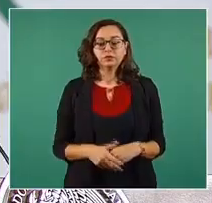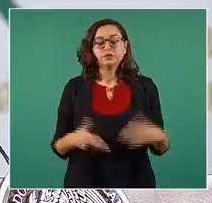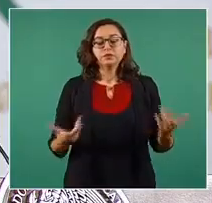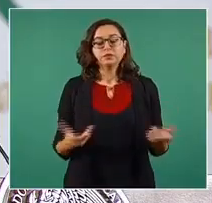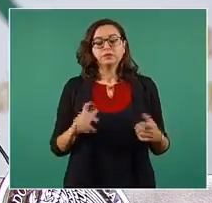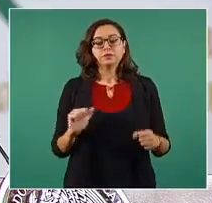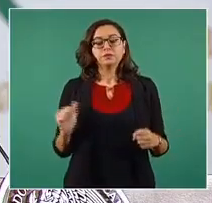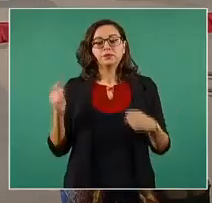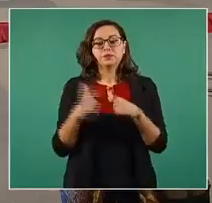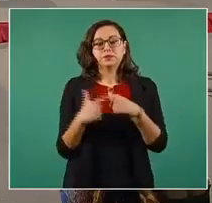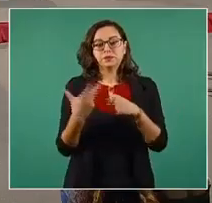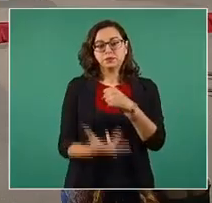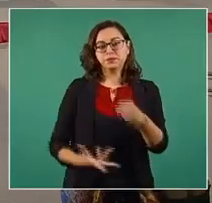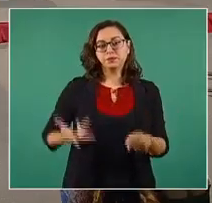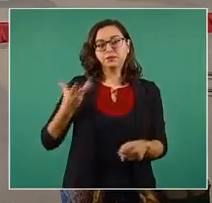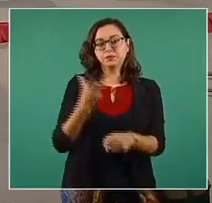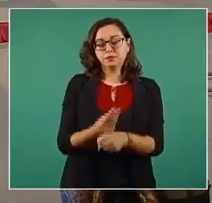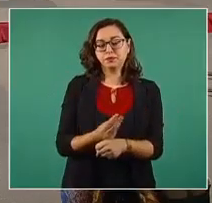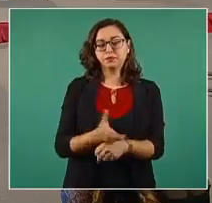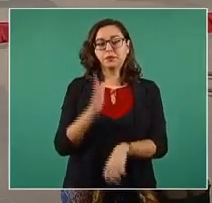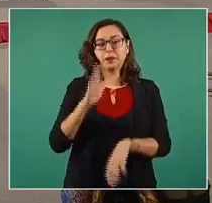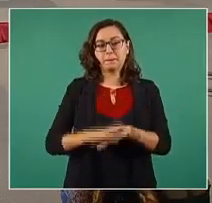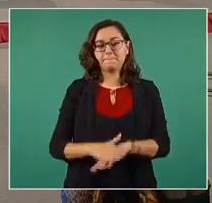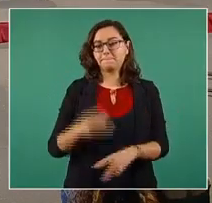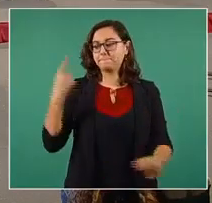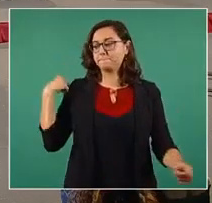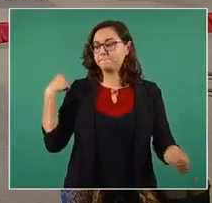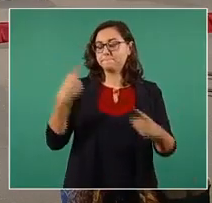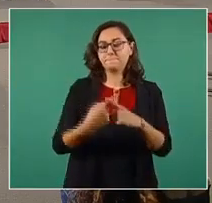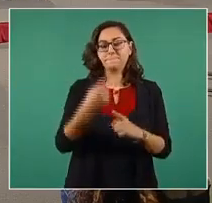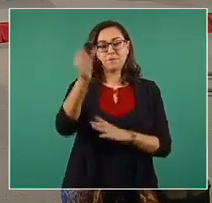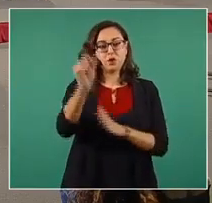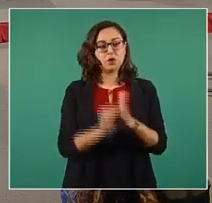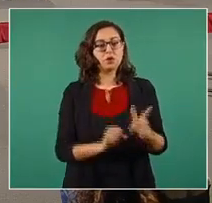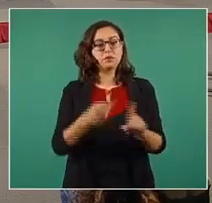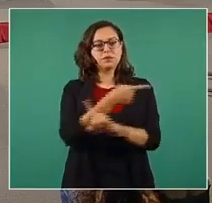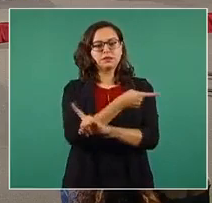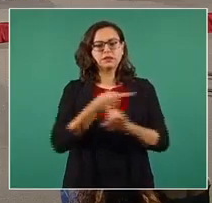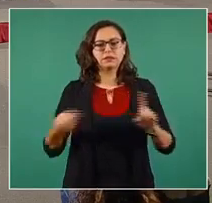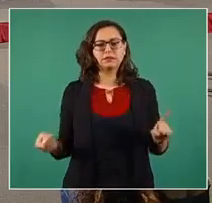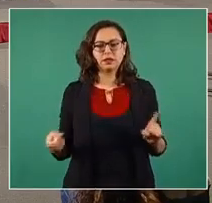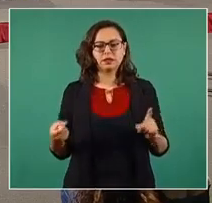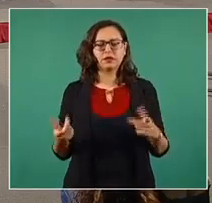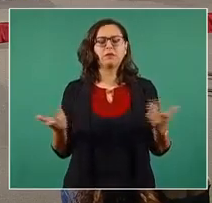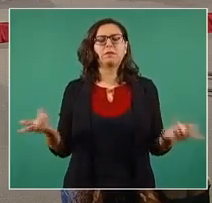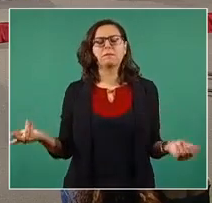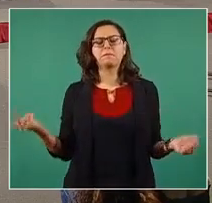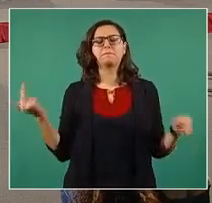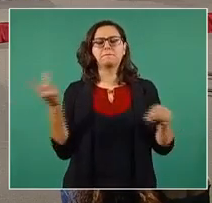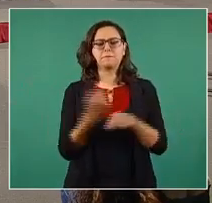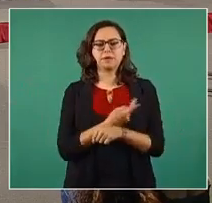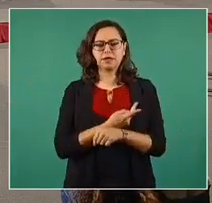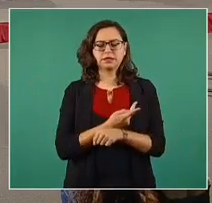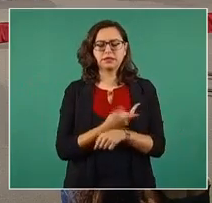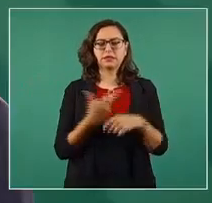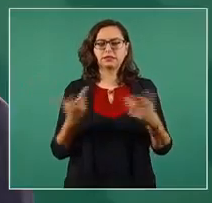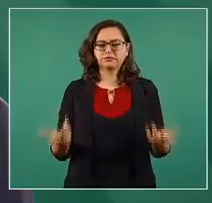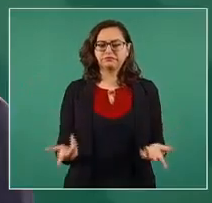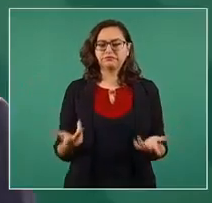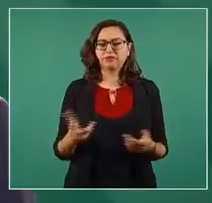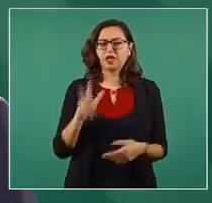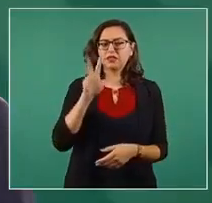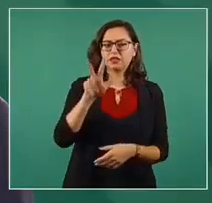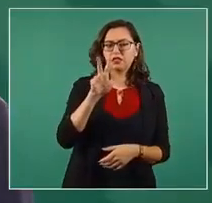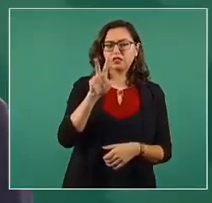Lo hemos venido explicando a lo largo de estos mes y medio es cómo la epidemia en personas menores de